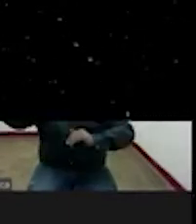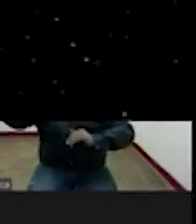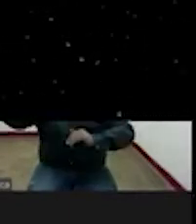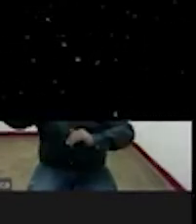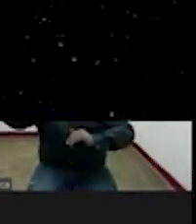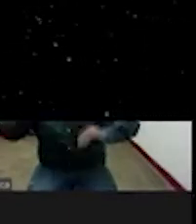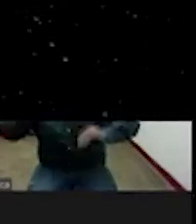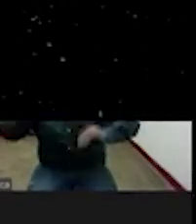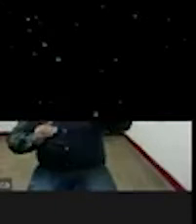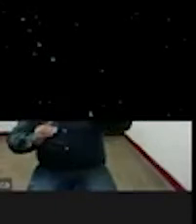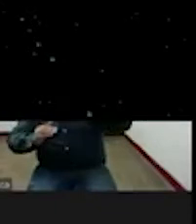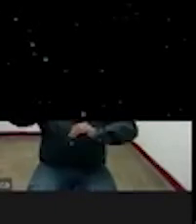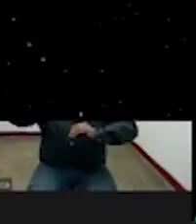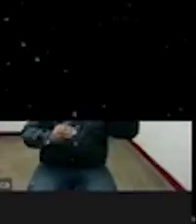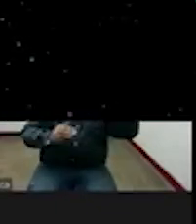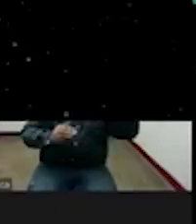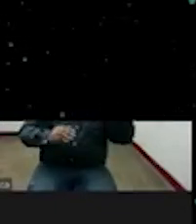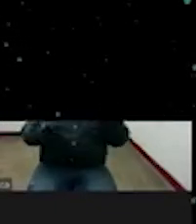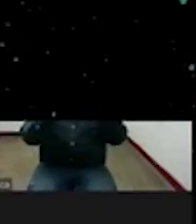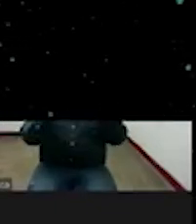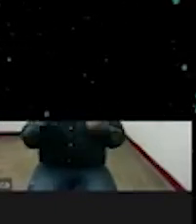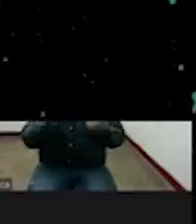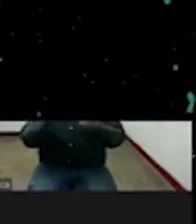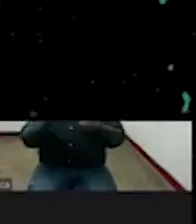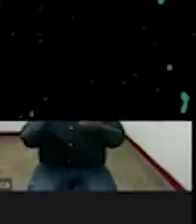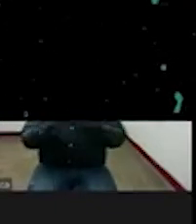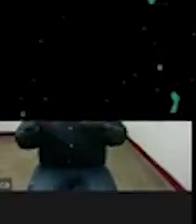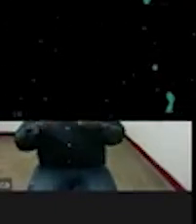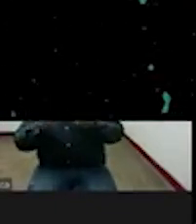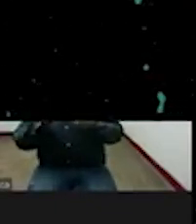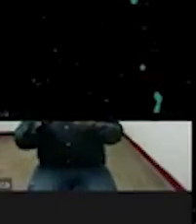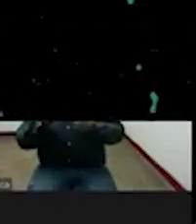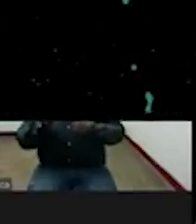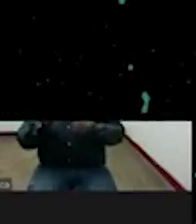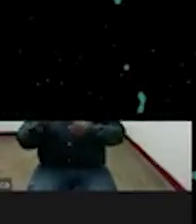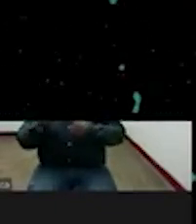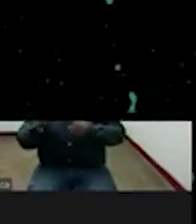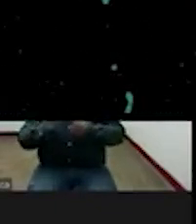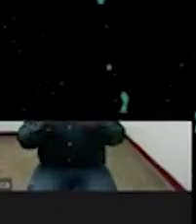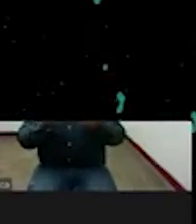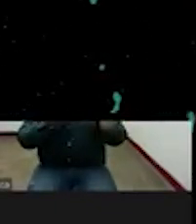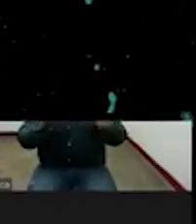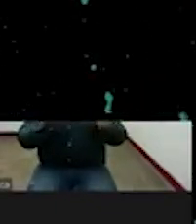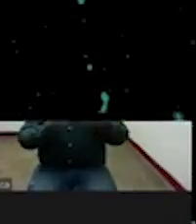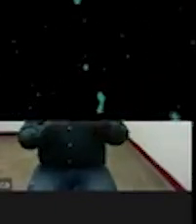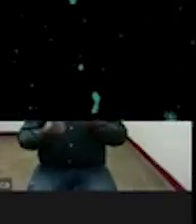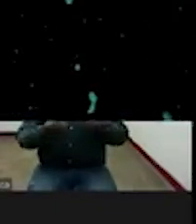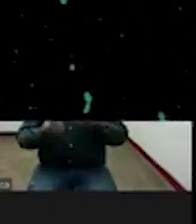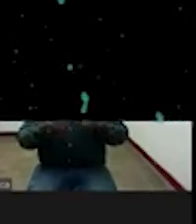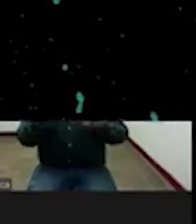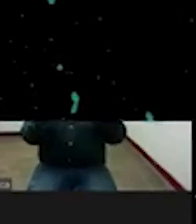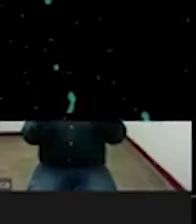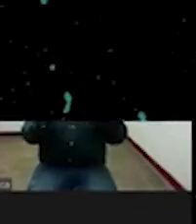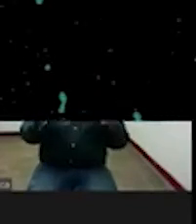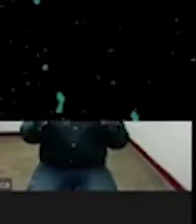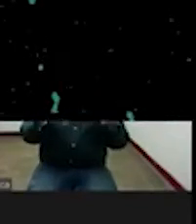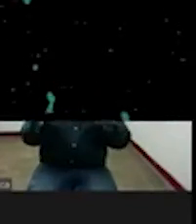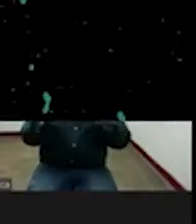categoría de diálogo no también se le es discutible que también es como un abrebocas para la discusión